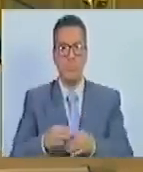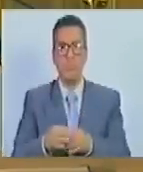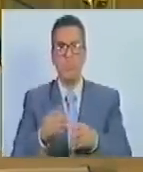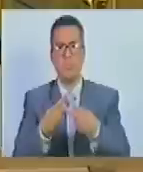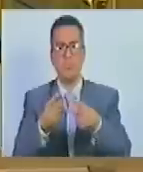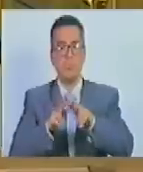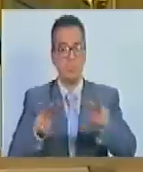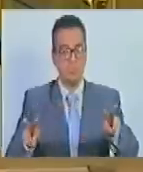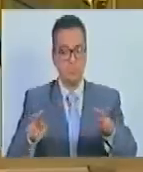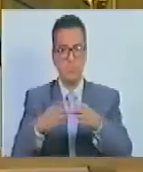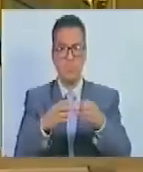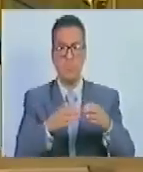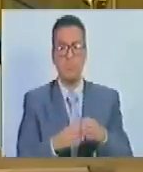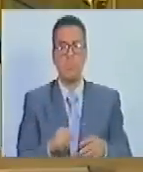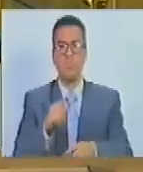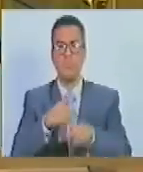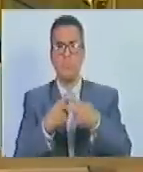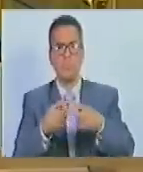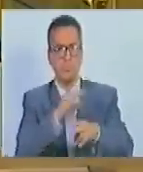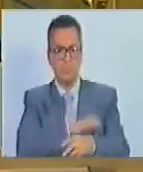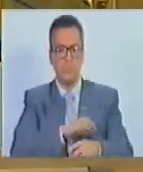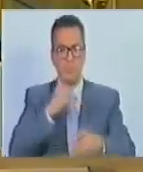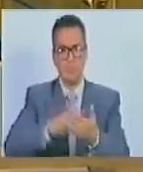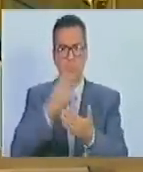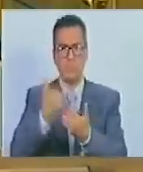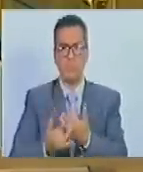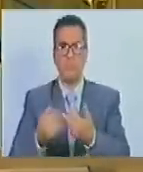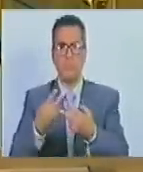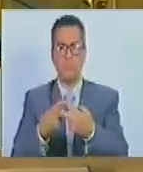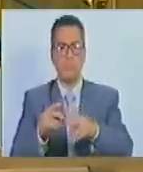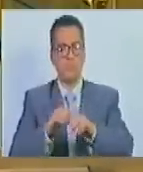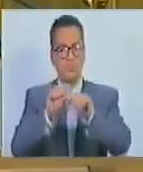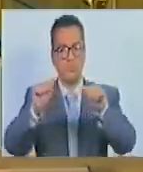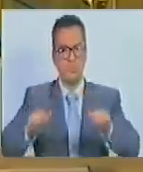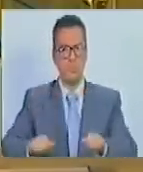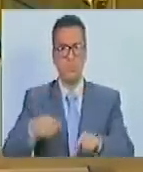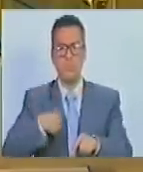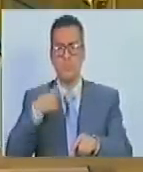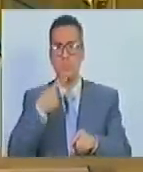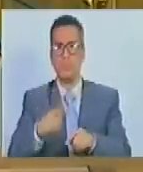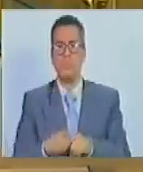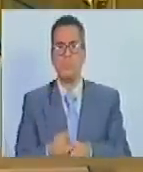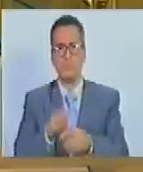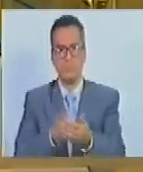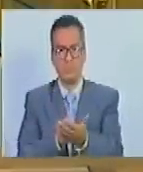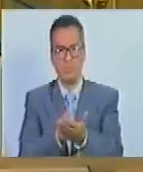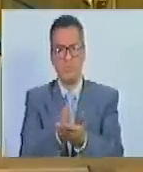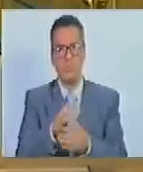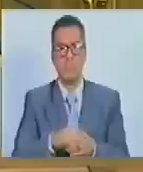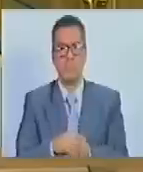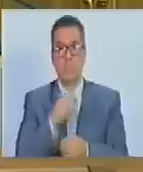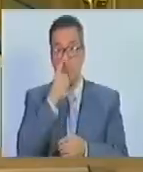Paz Comunal, 22. Comité de Planificación Comunal y Sistemas Indicadores de Seguimiento,